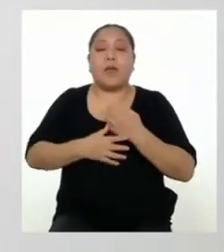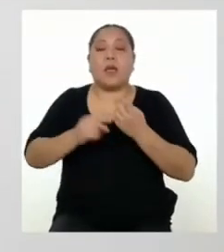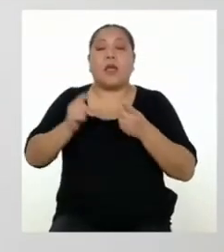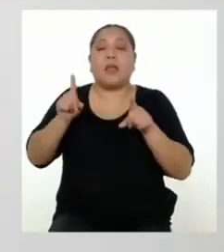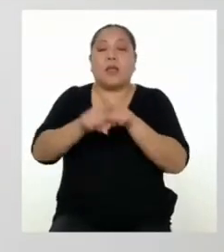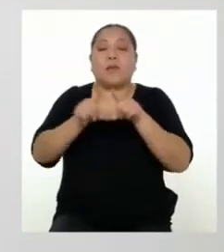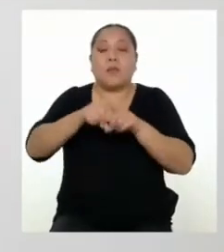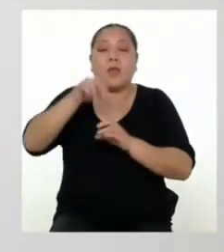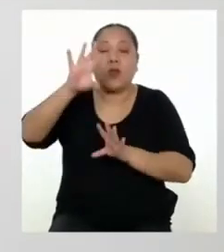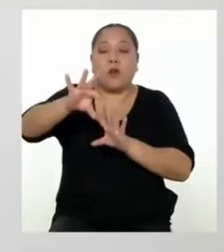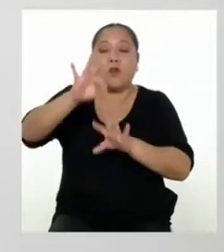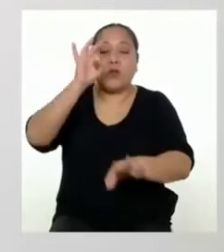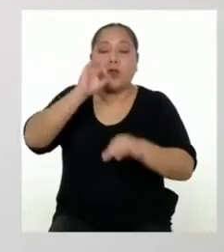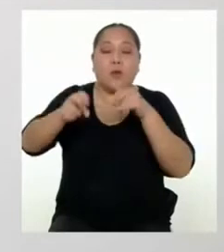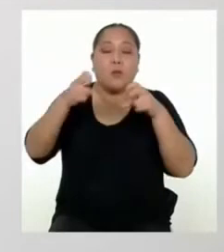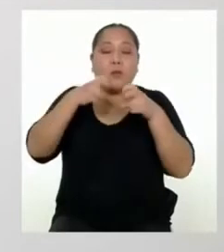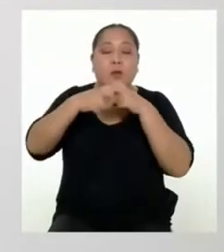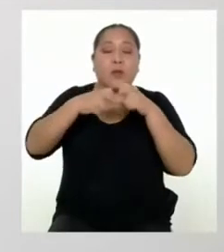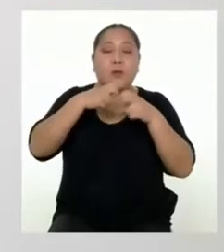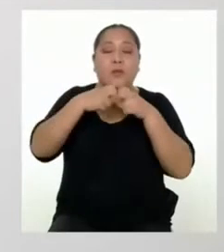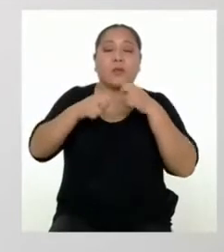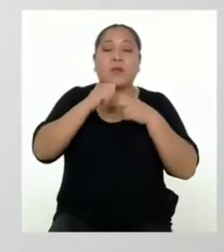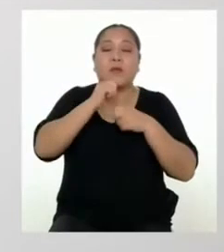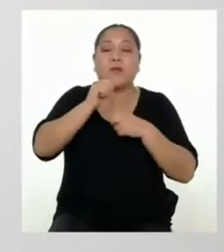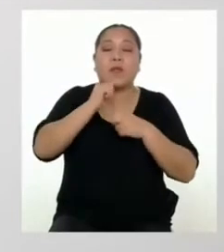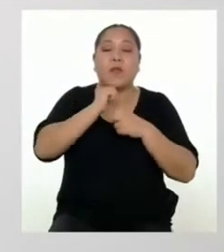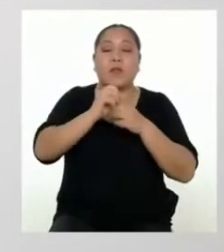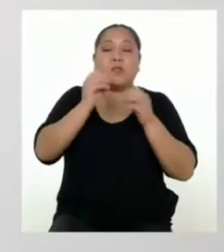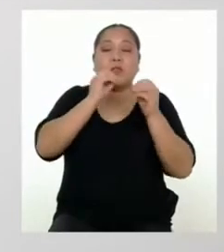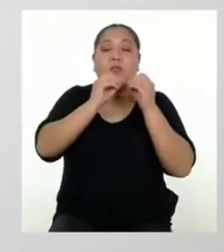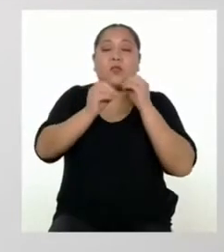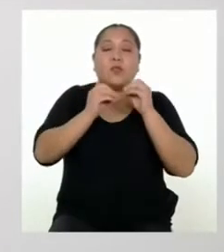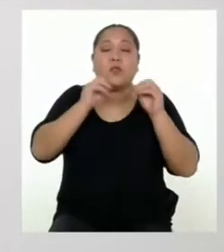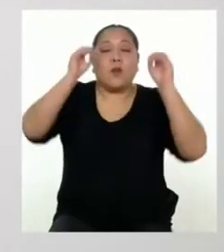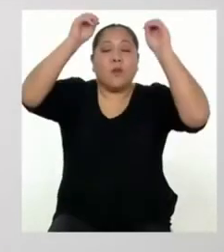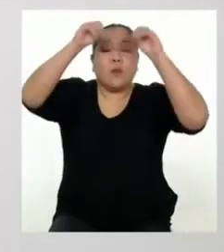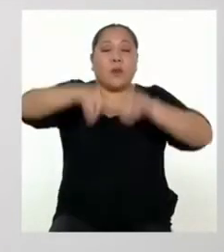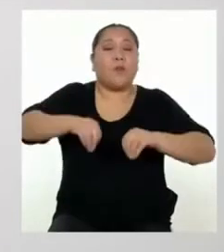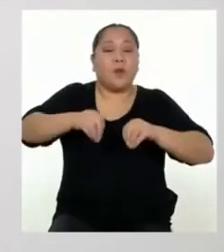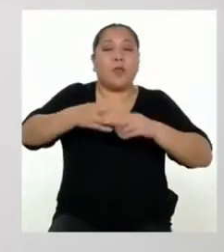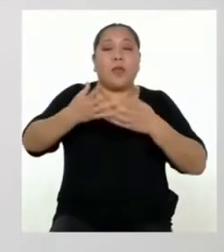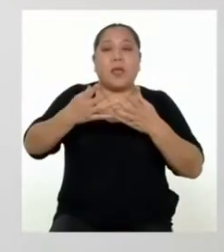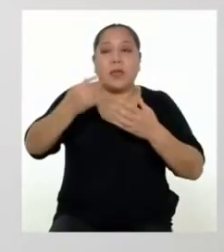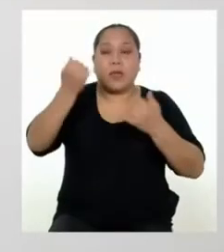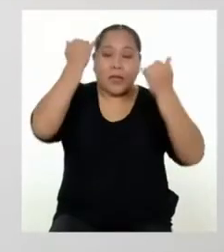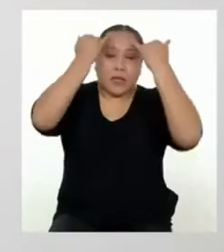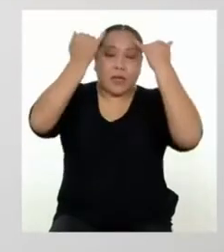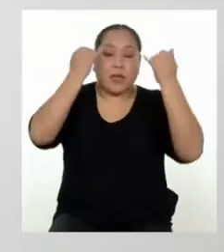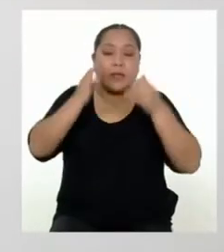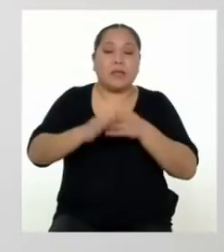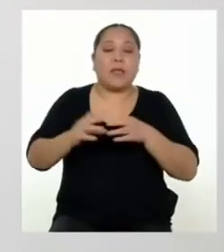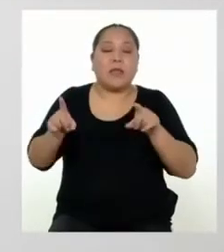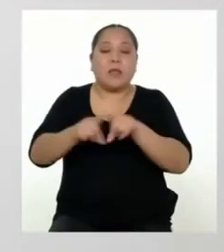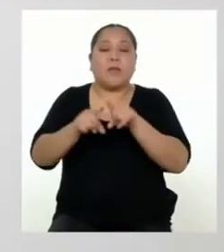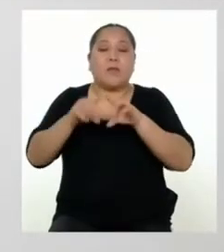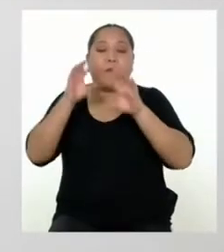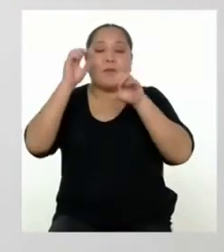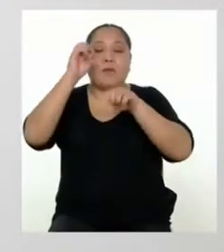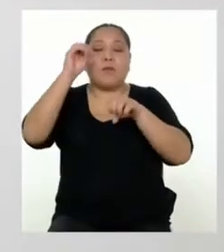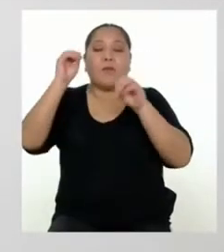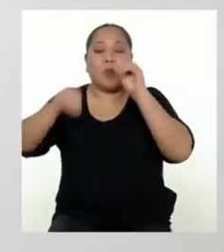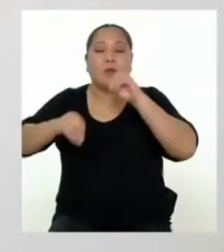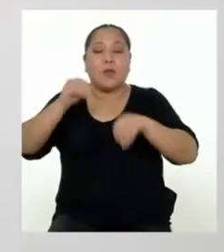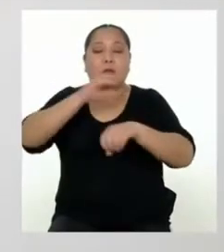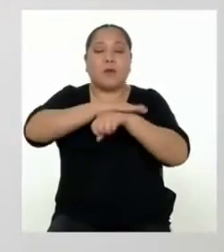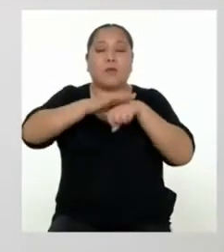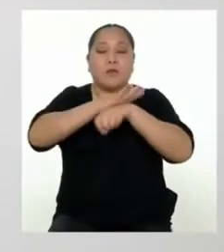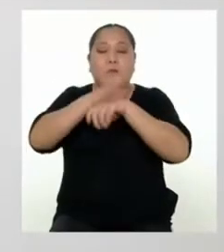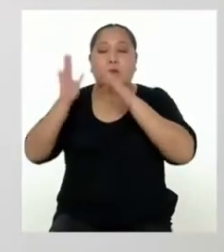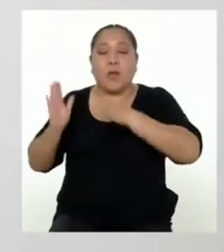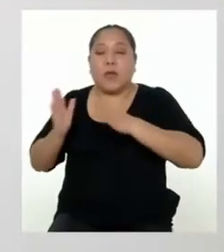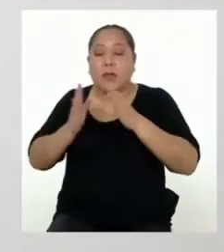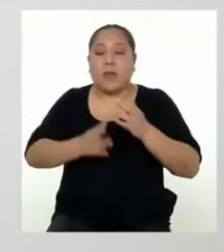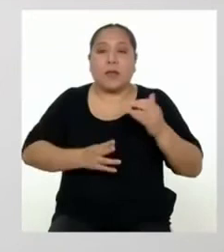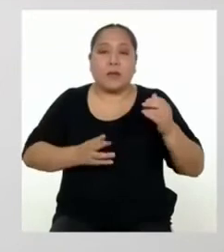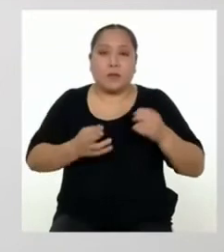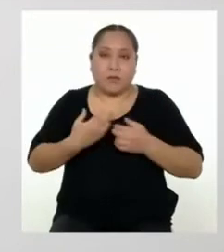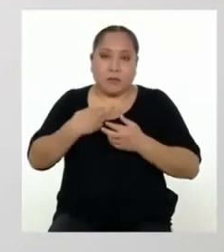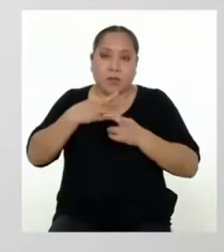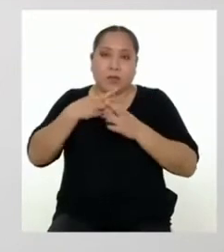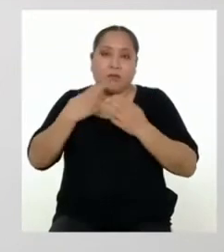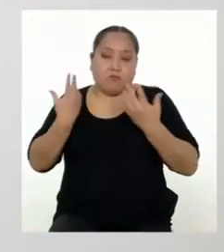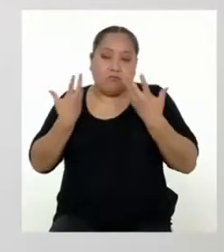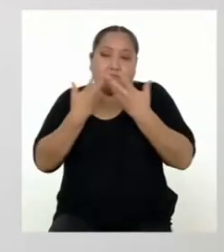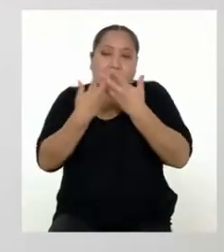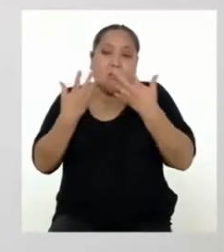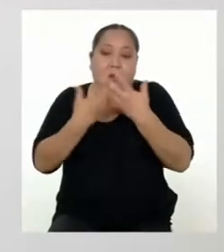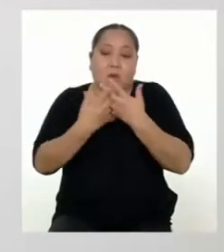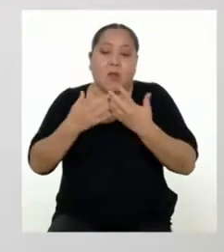problemas que necesitamos resolver para elaborar propuestas. También debemos crear planes que respondan a nuestra realidad y que